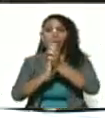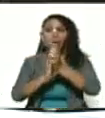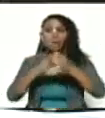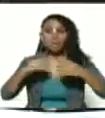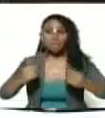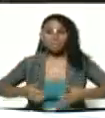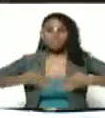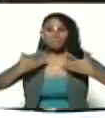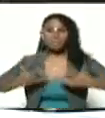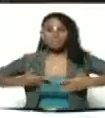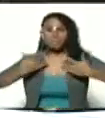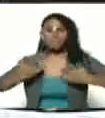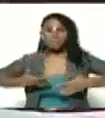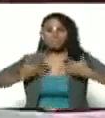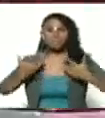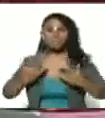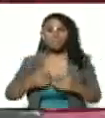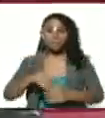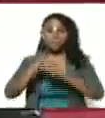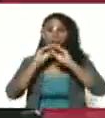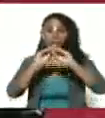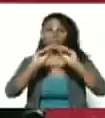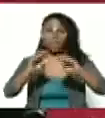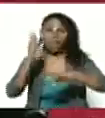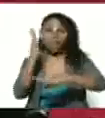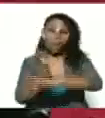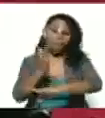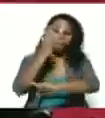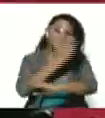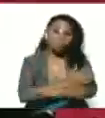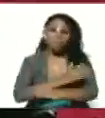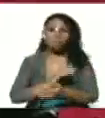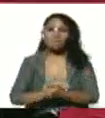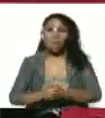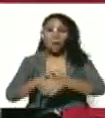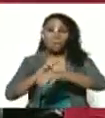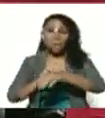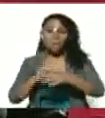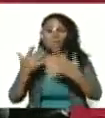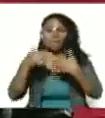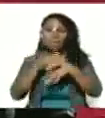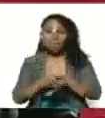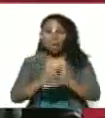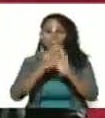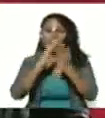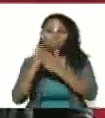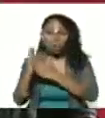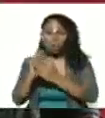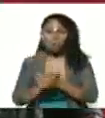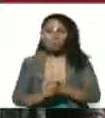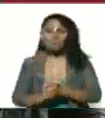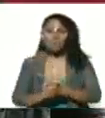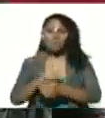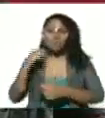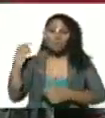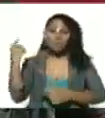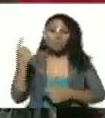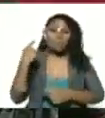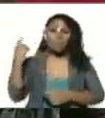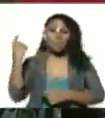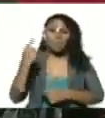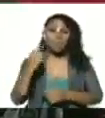motivación la llamada a tiempo al médico integral comunitario en el ambulatorio